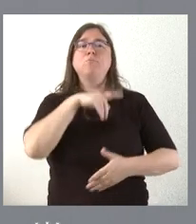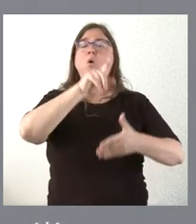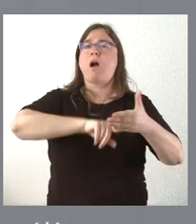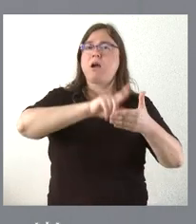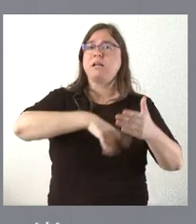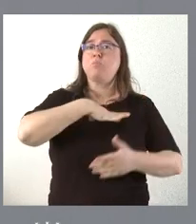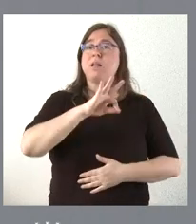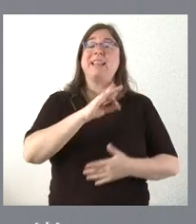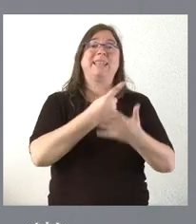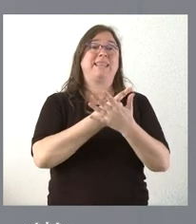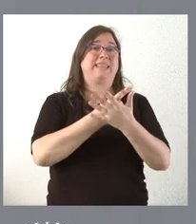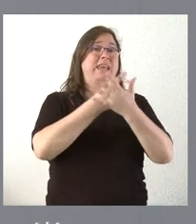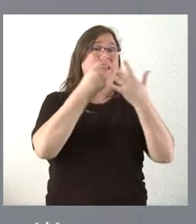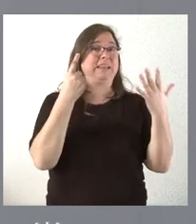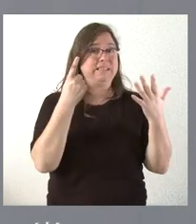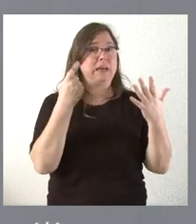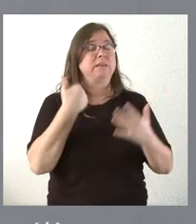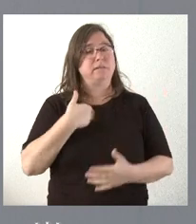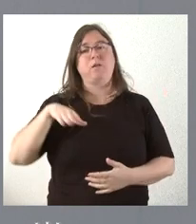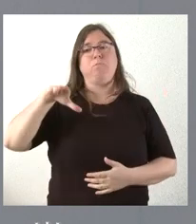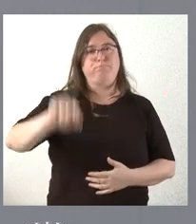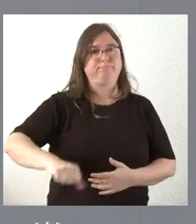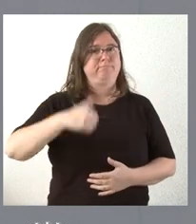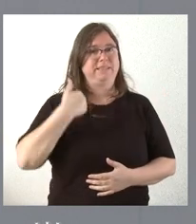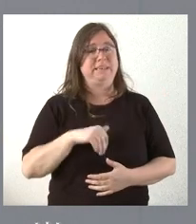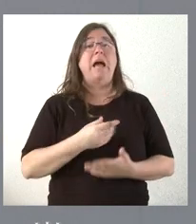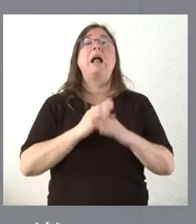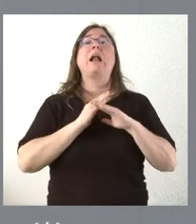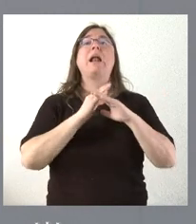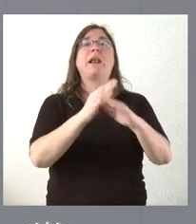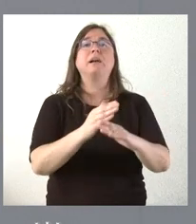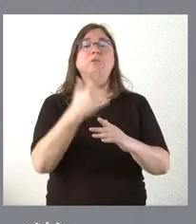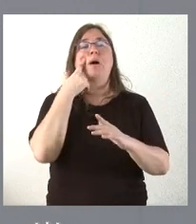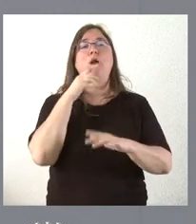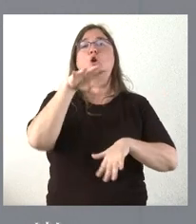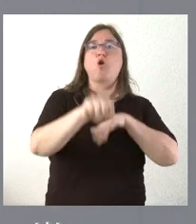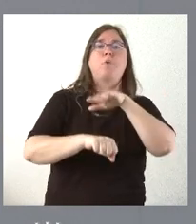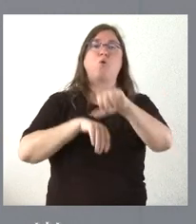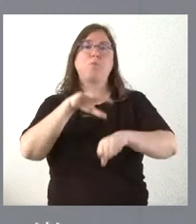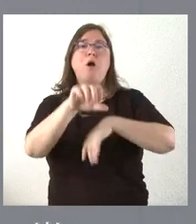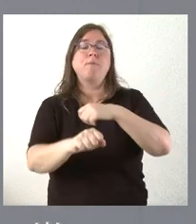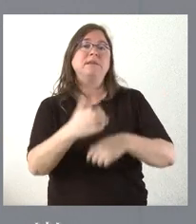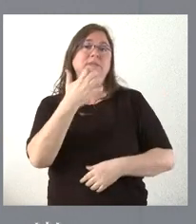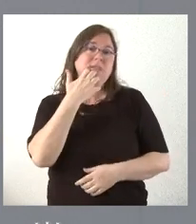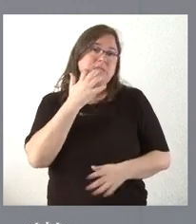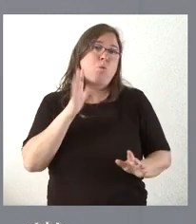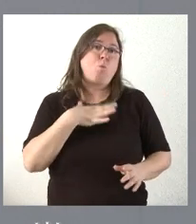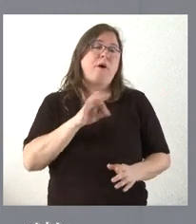Las las hemos adquirido ya y del resto iremos haciendo nuevas compras en la medida que las